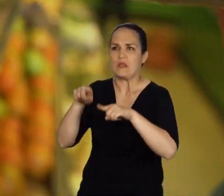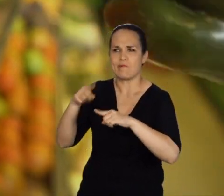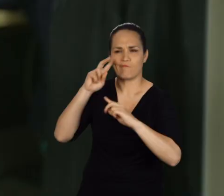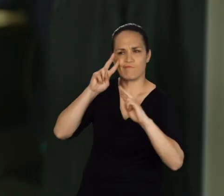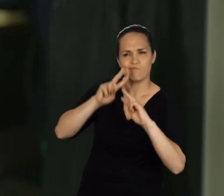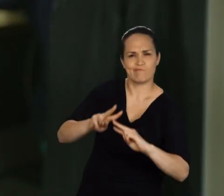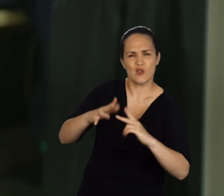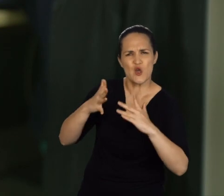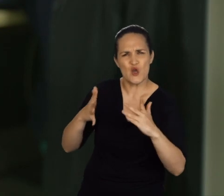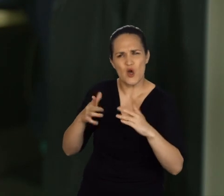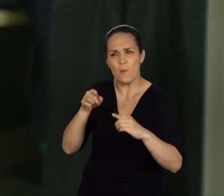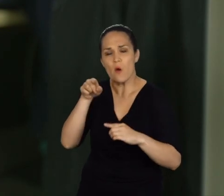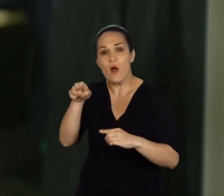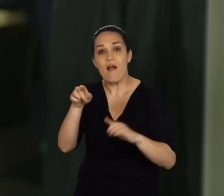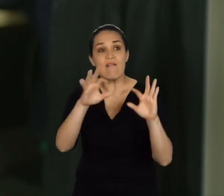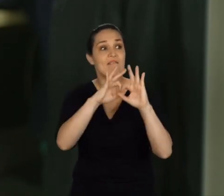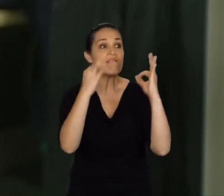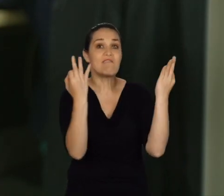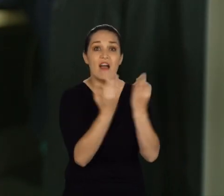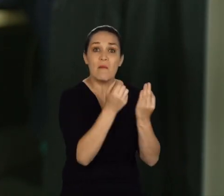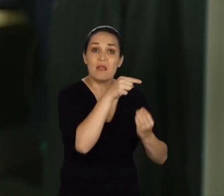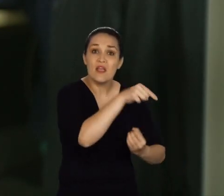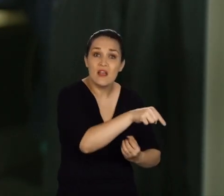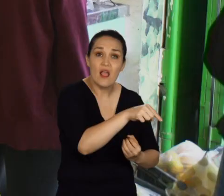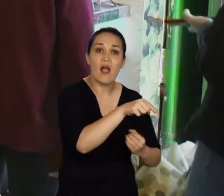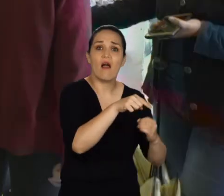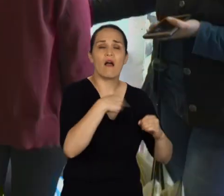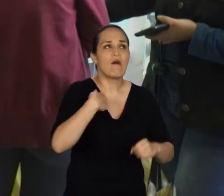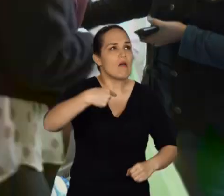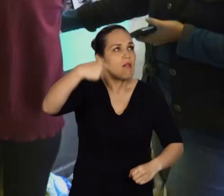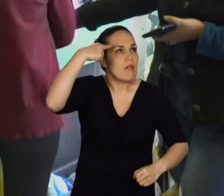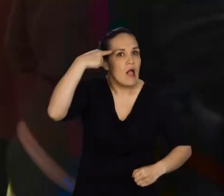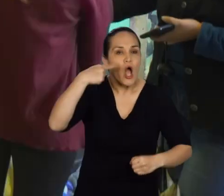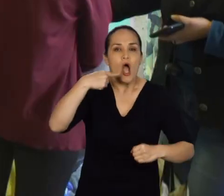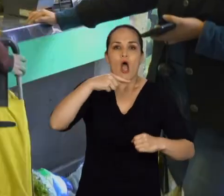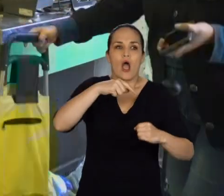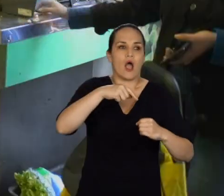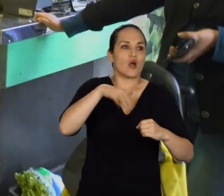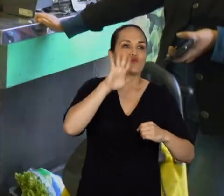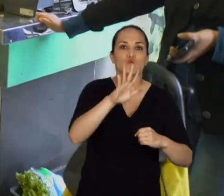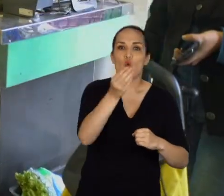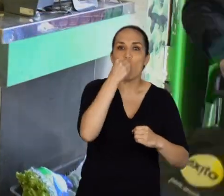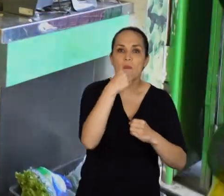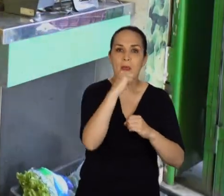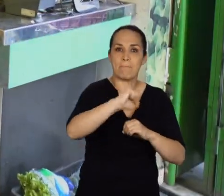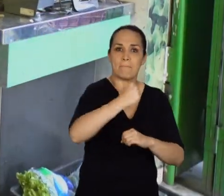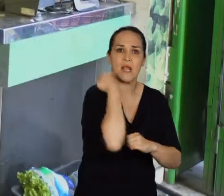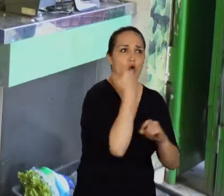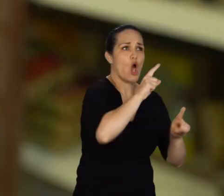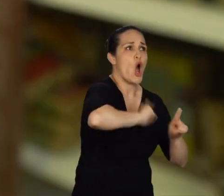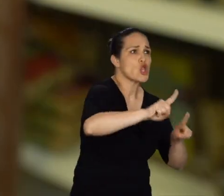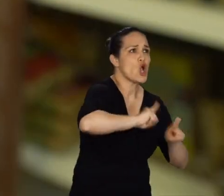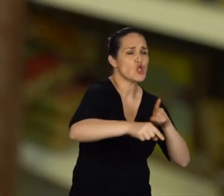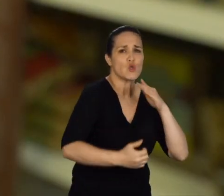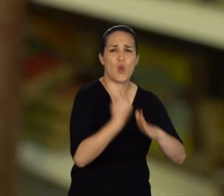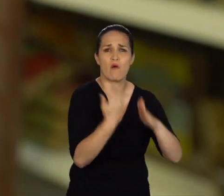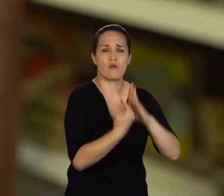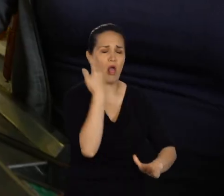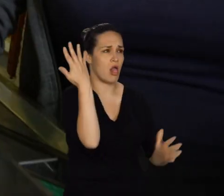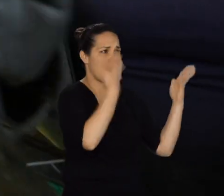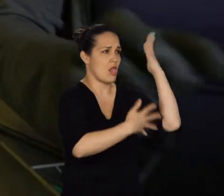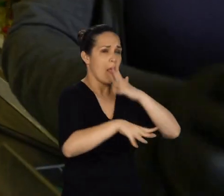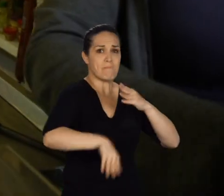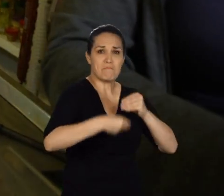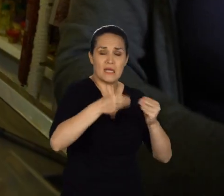solamente adecuando la consistencia, sin necesidad de que la familia o el paciente hagan un trauma a su canasta familiar.